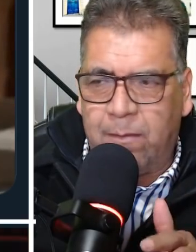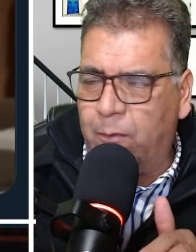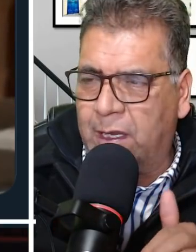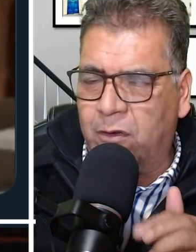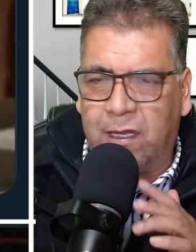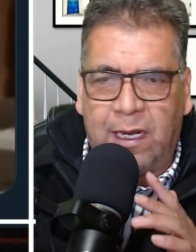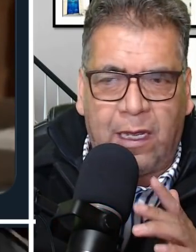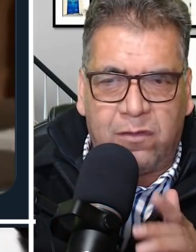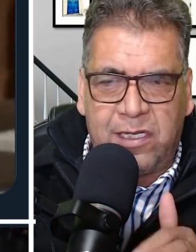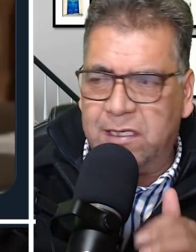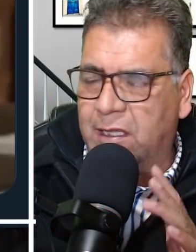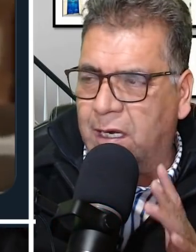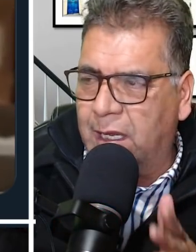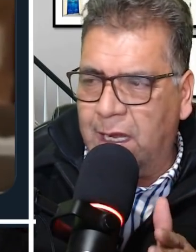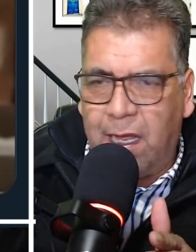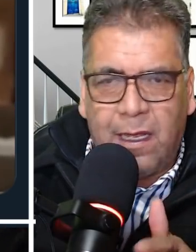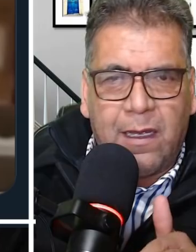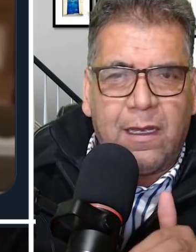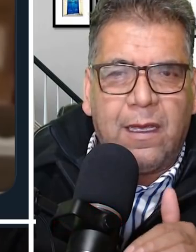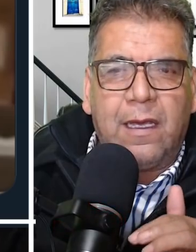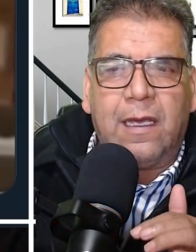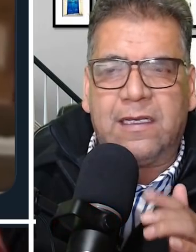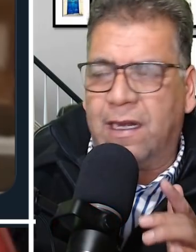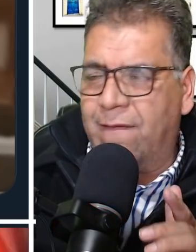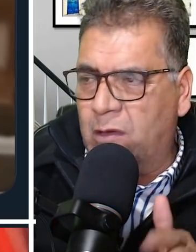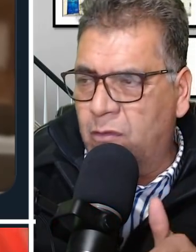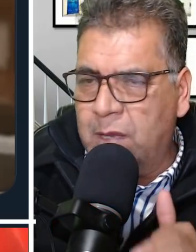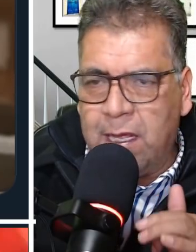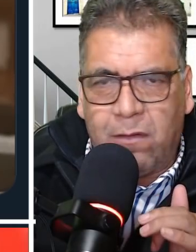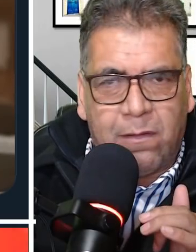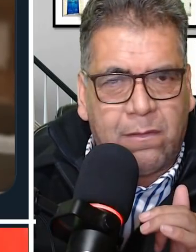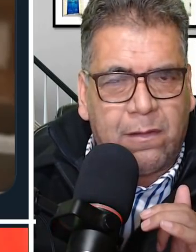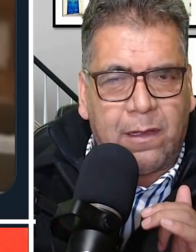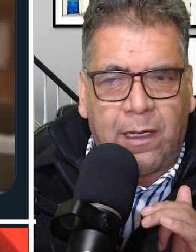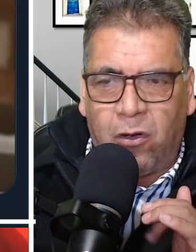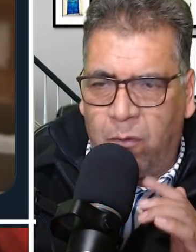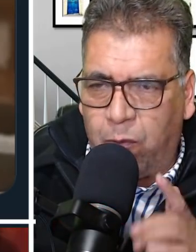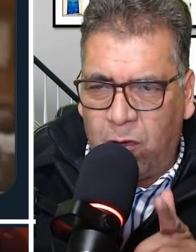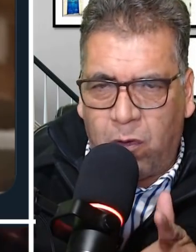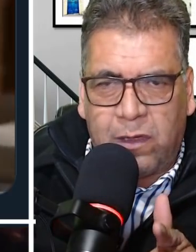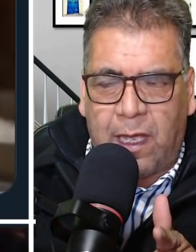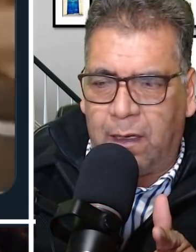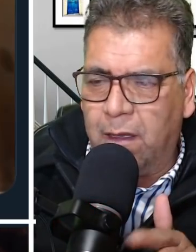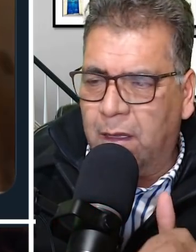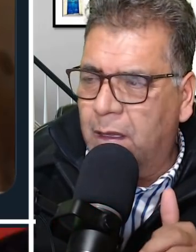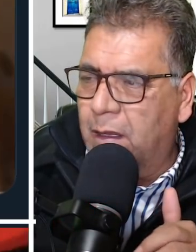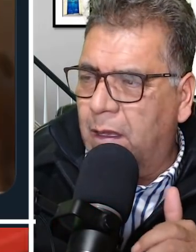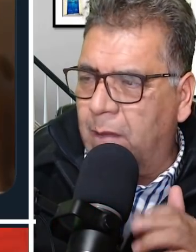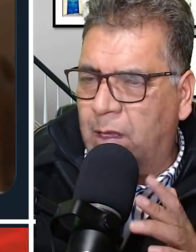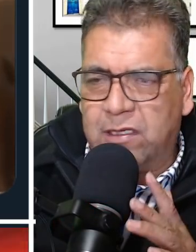duerme porque no trae la conciencia tranquila y se le ve un miedo que no lo puede ocultar